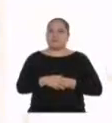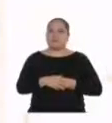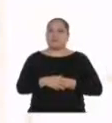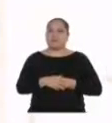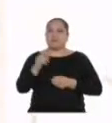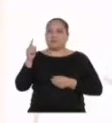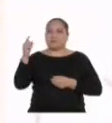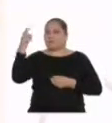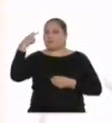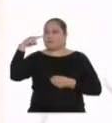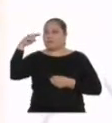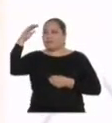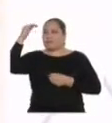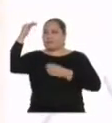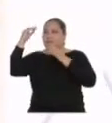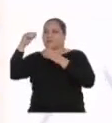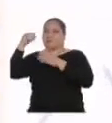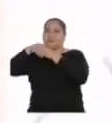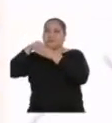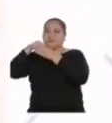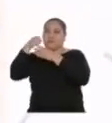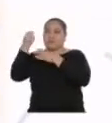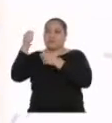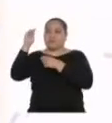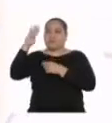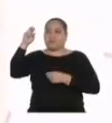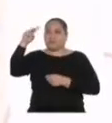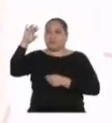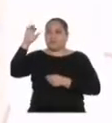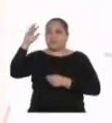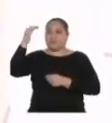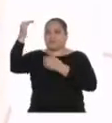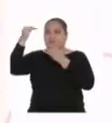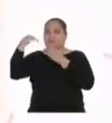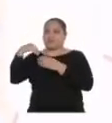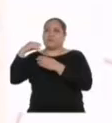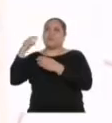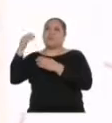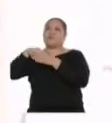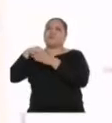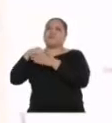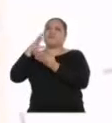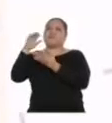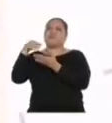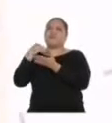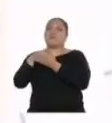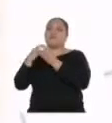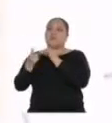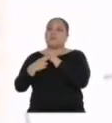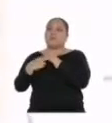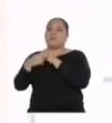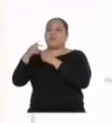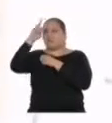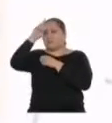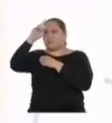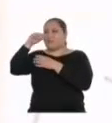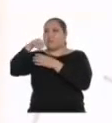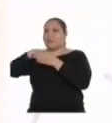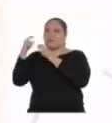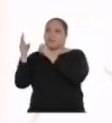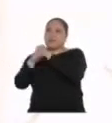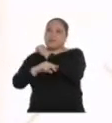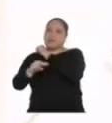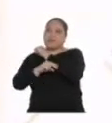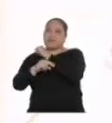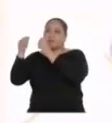Aquí veo que dentro del sistema bancario está el Banco Central de Reserva de Perú, el Banco de la